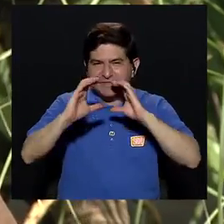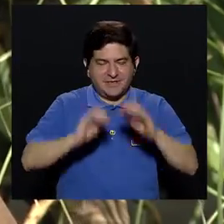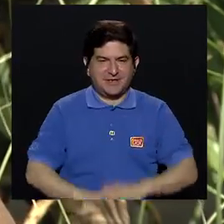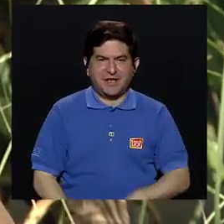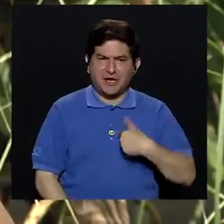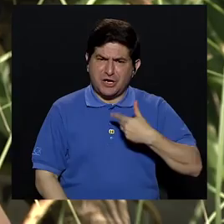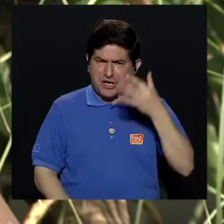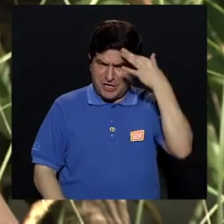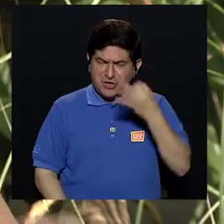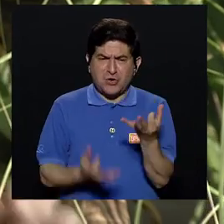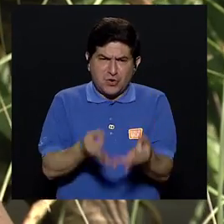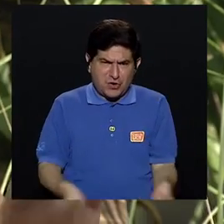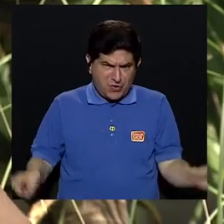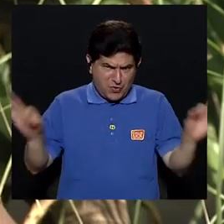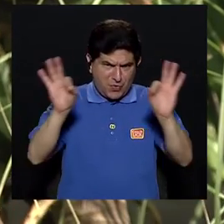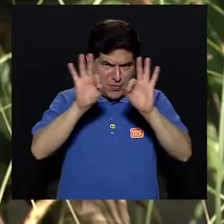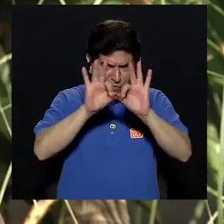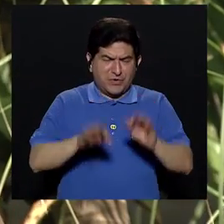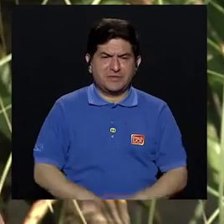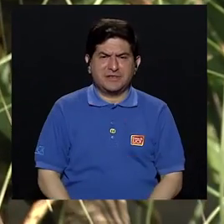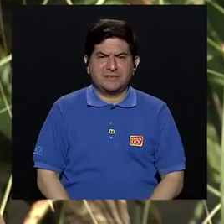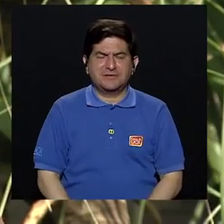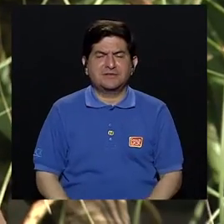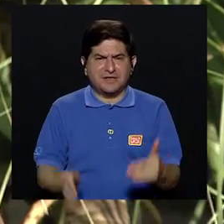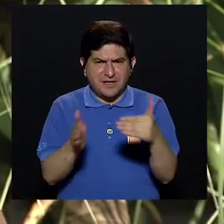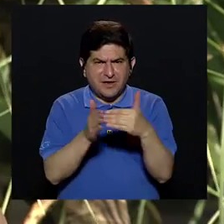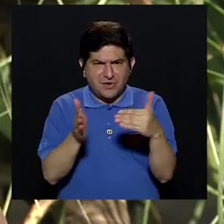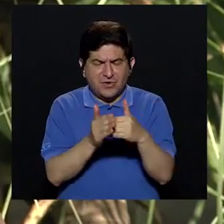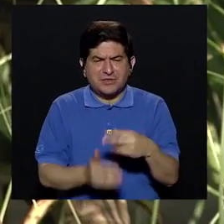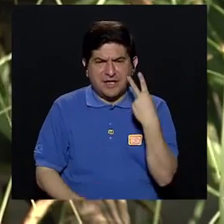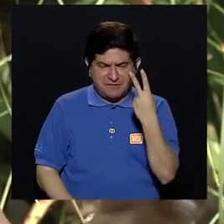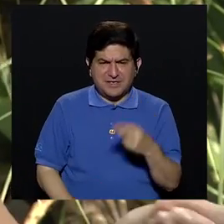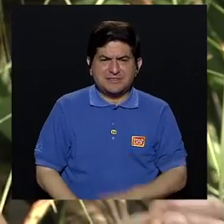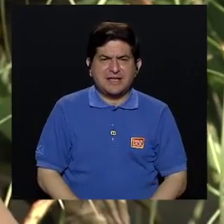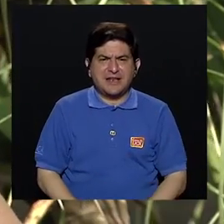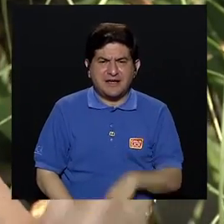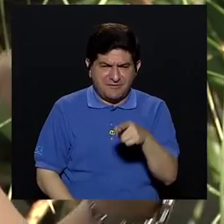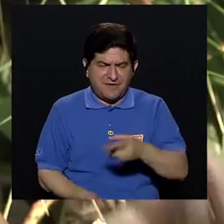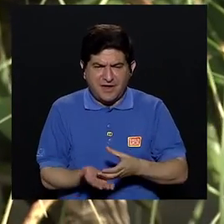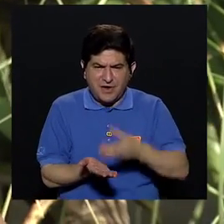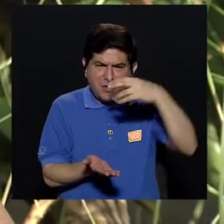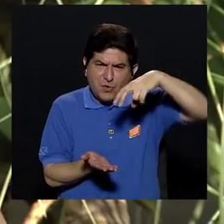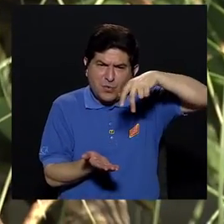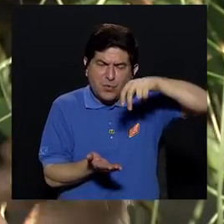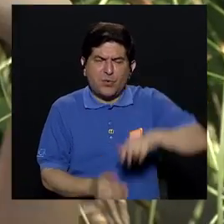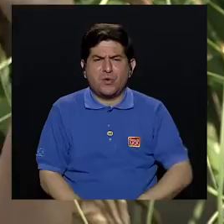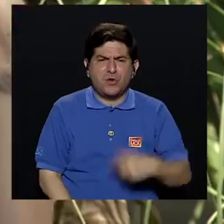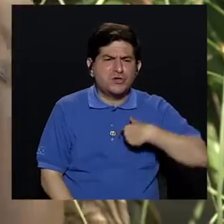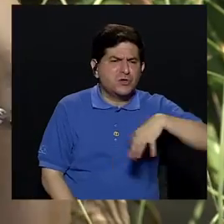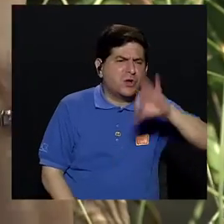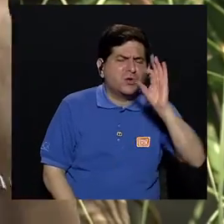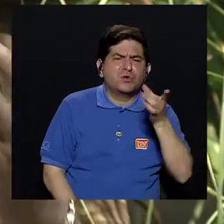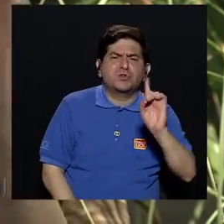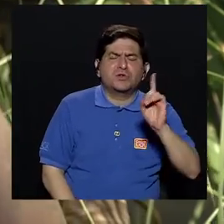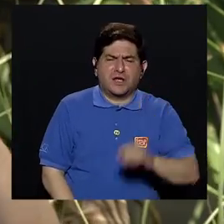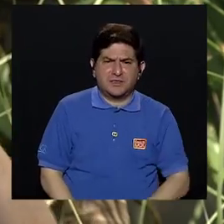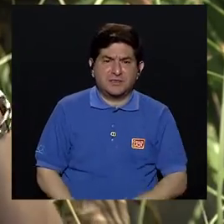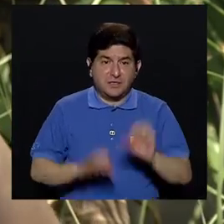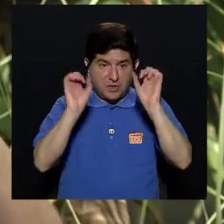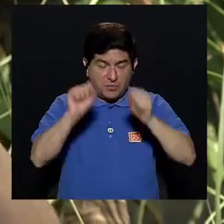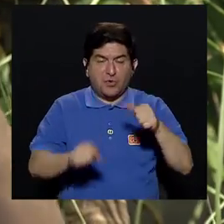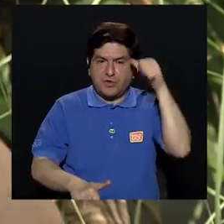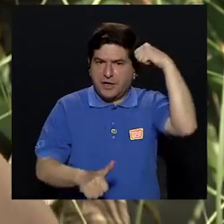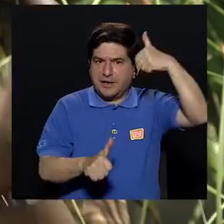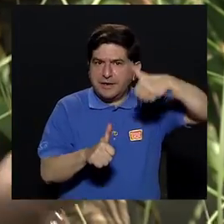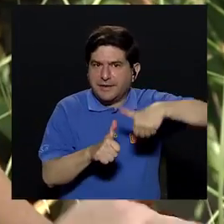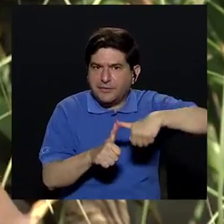doctora y si yo creo importante para retomar ahora que la veo nuevamente con el chipón hablar un poquitito de donde lo consigo para retomar y que nos quede siempre